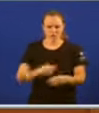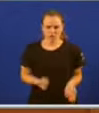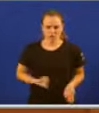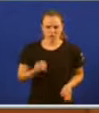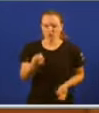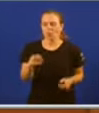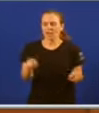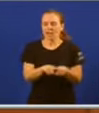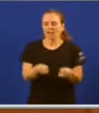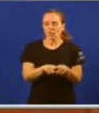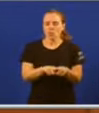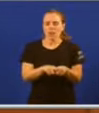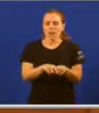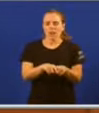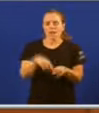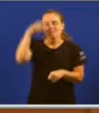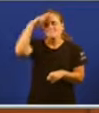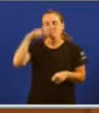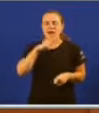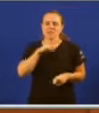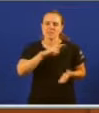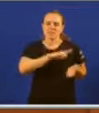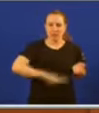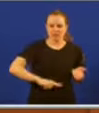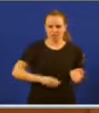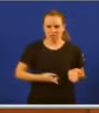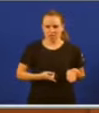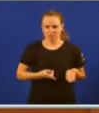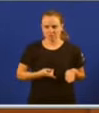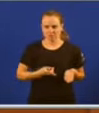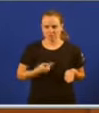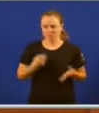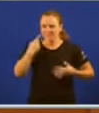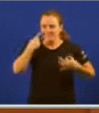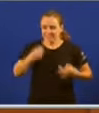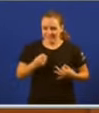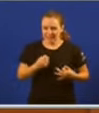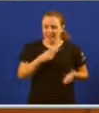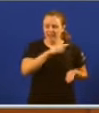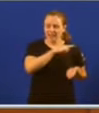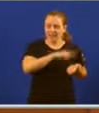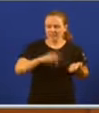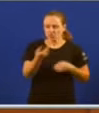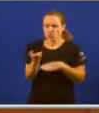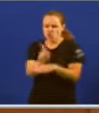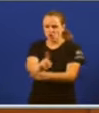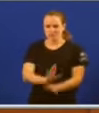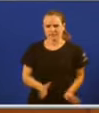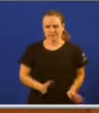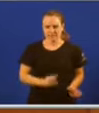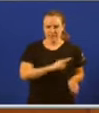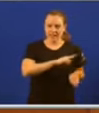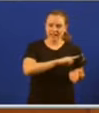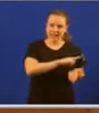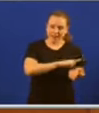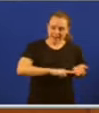paternalismo co país que de verdade non representa a Galiza que existe nin a Galiza